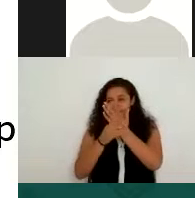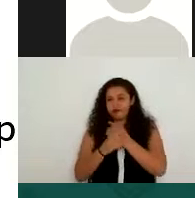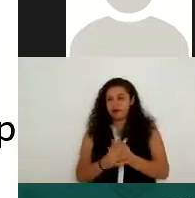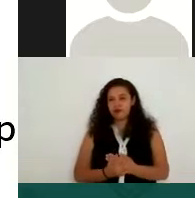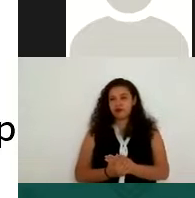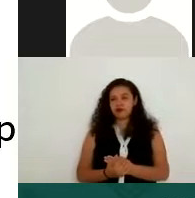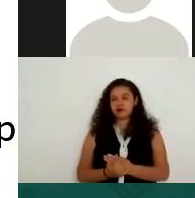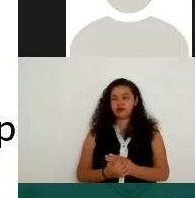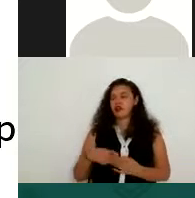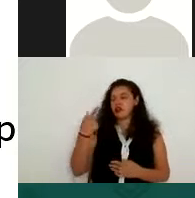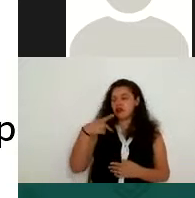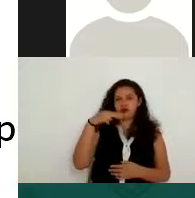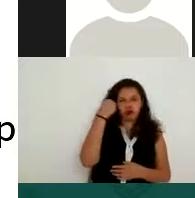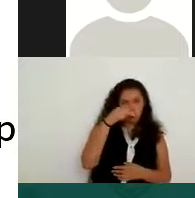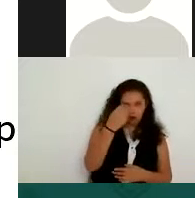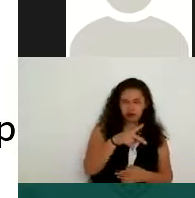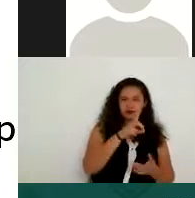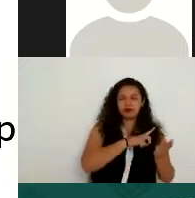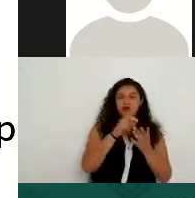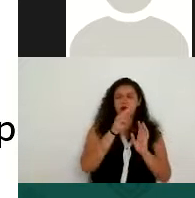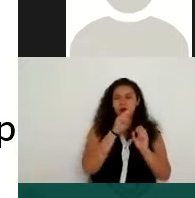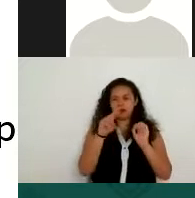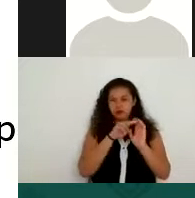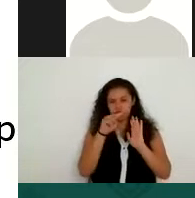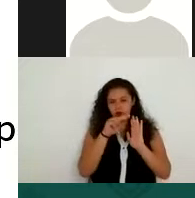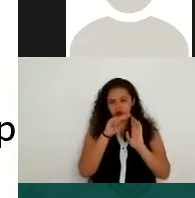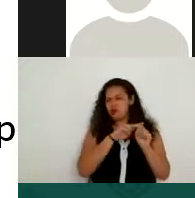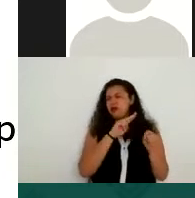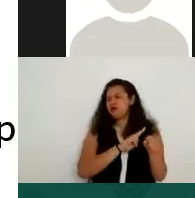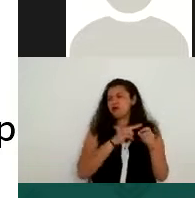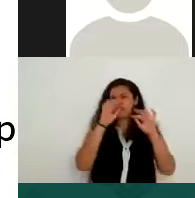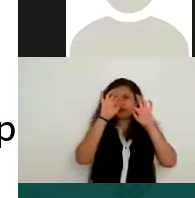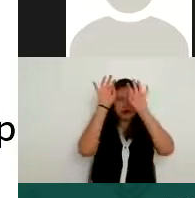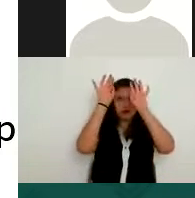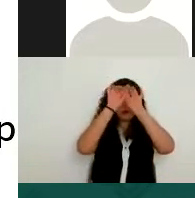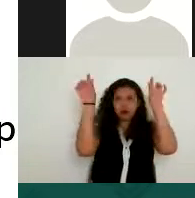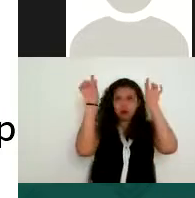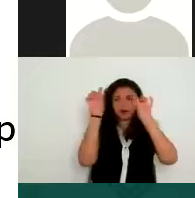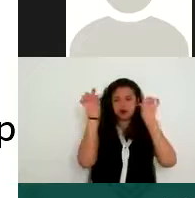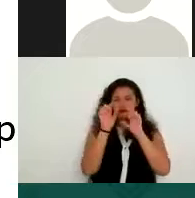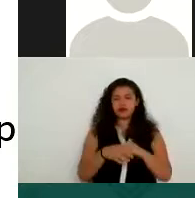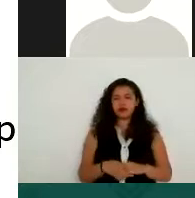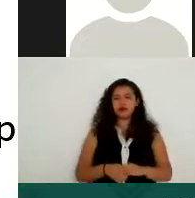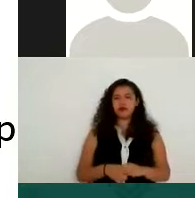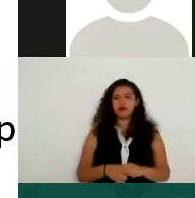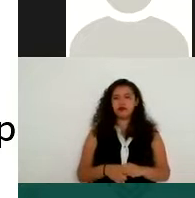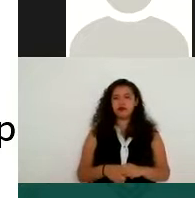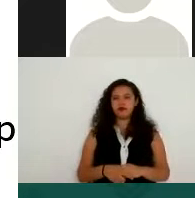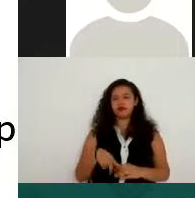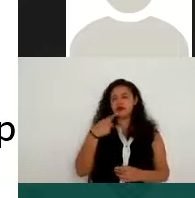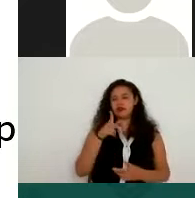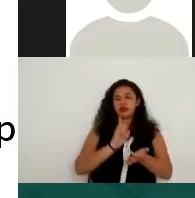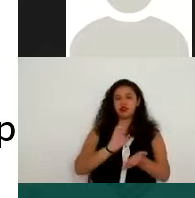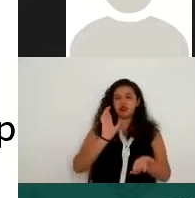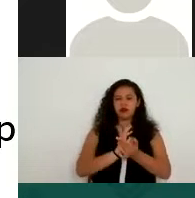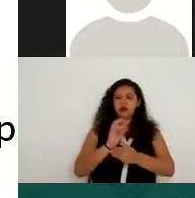está su nombre, su directo, todo, todo normal y abajo puso cuál es su discapacidad.